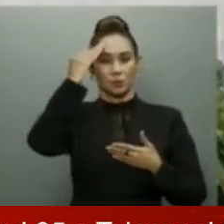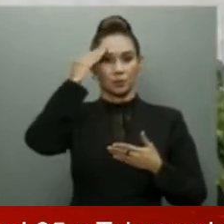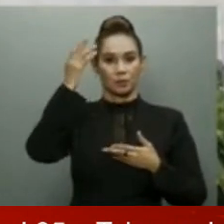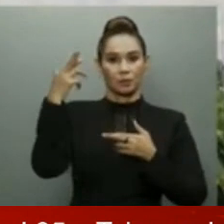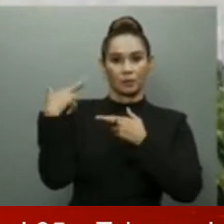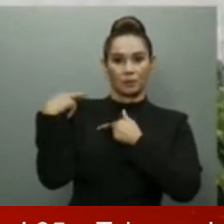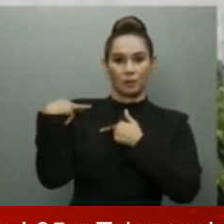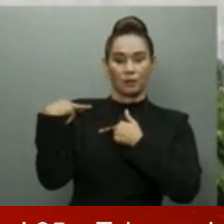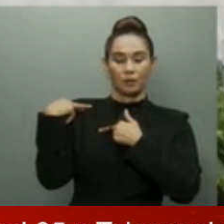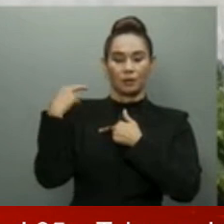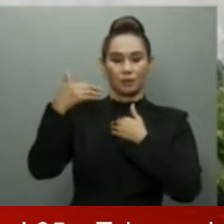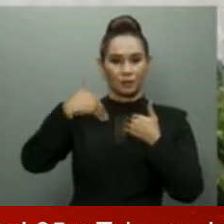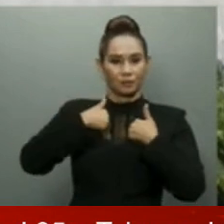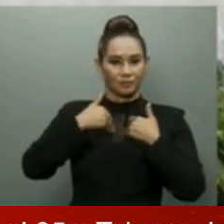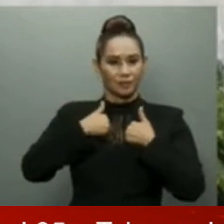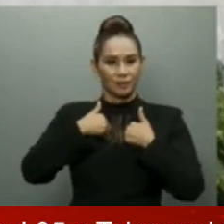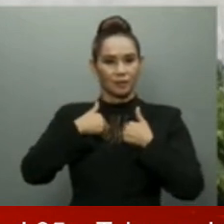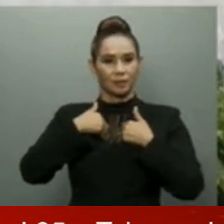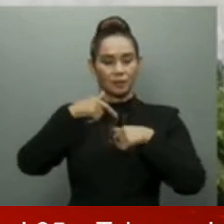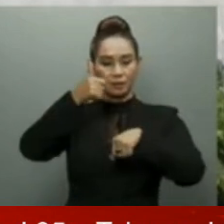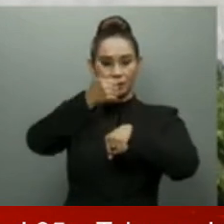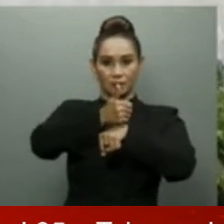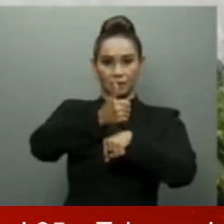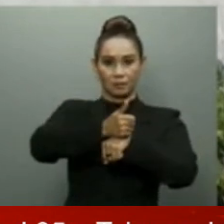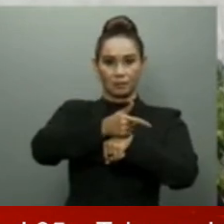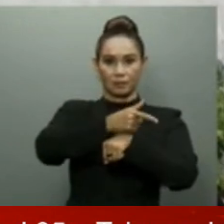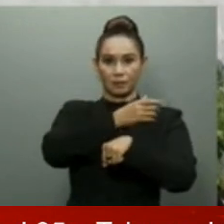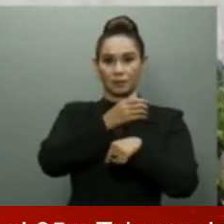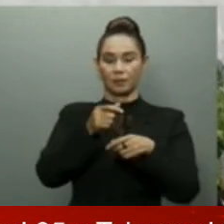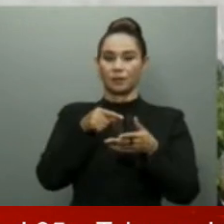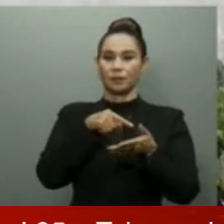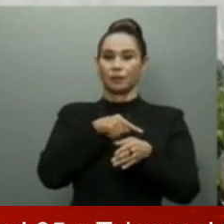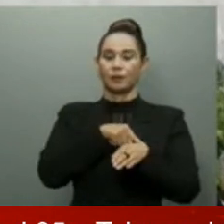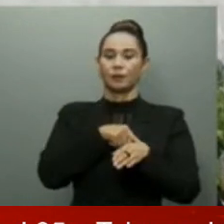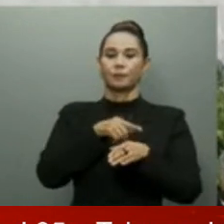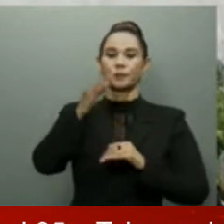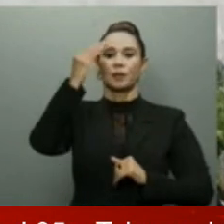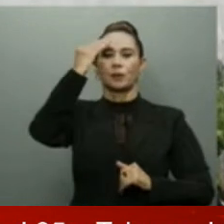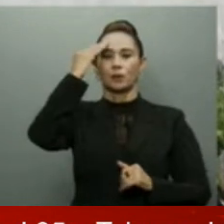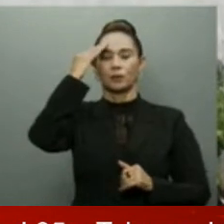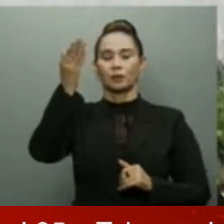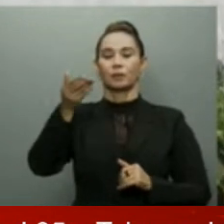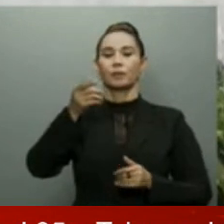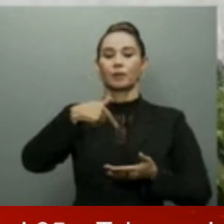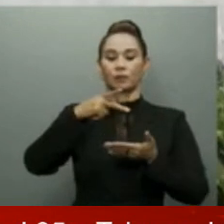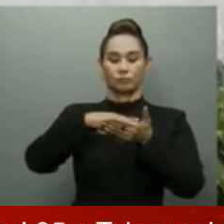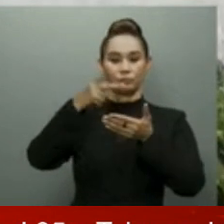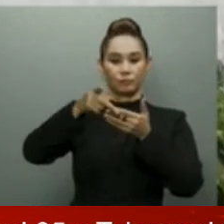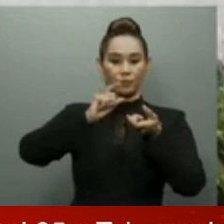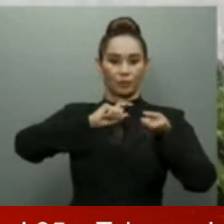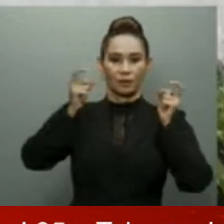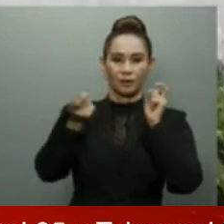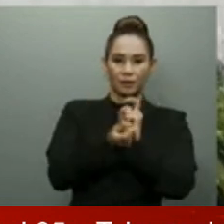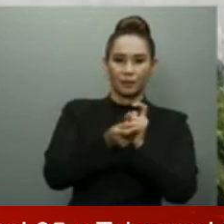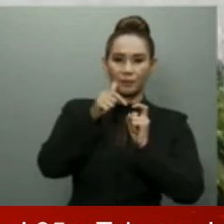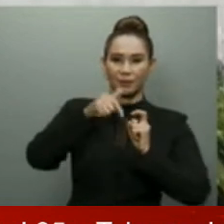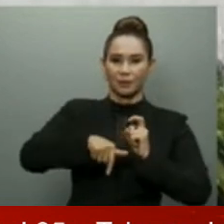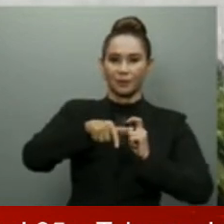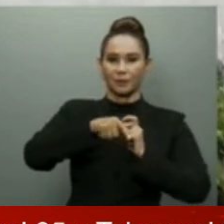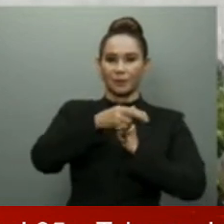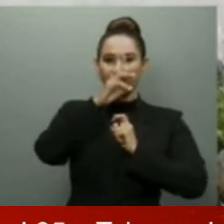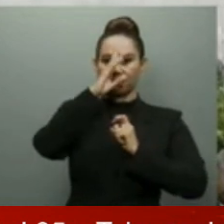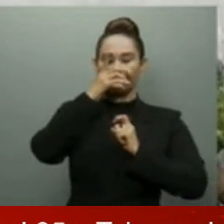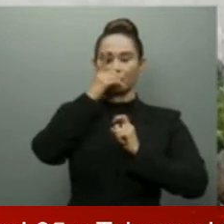el desempeño de este cargo. Convencido de que nuestro proyecto de cambio para el país daría los frutos